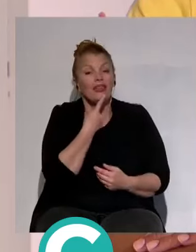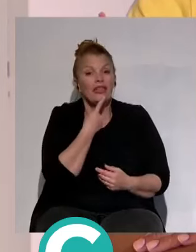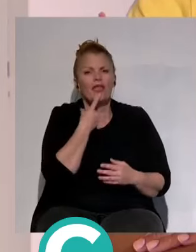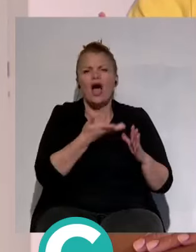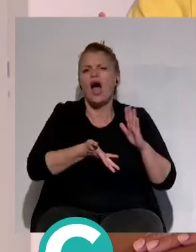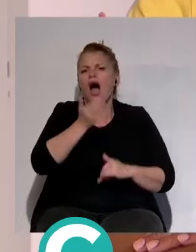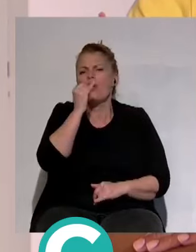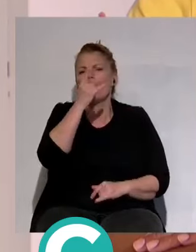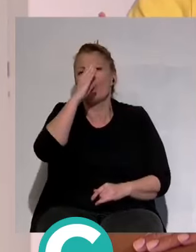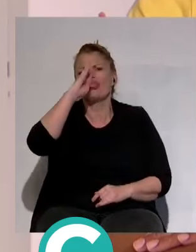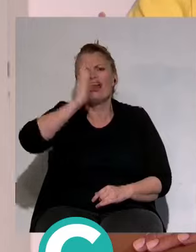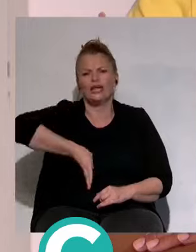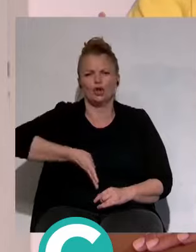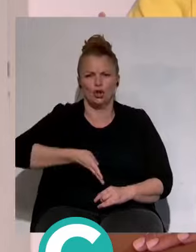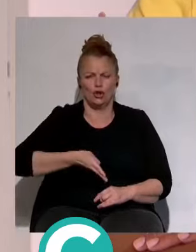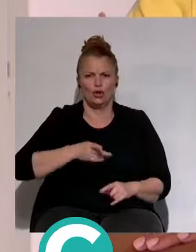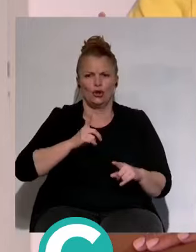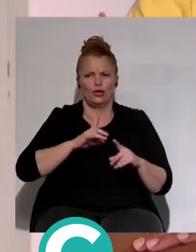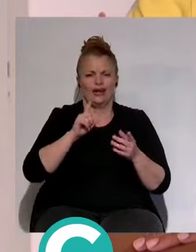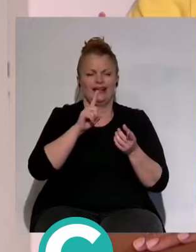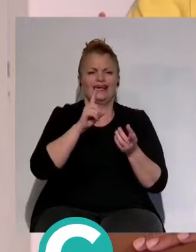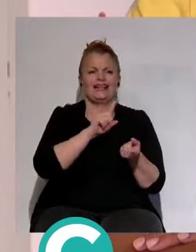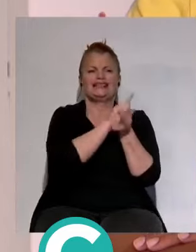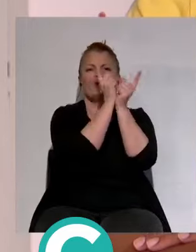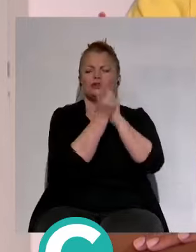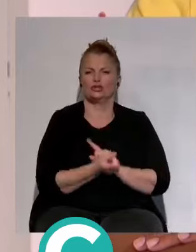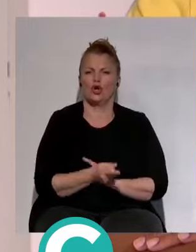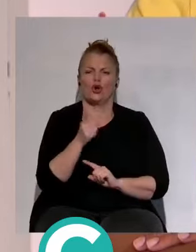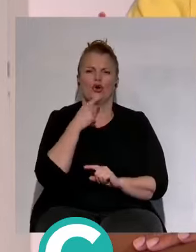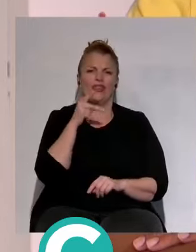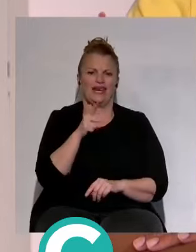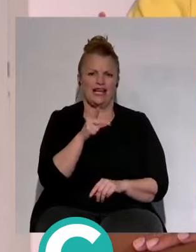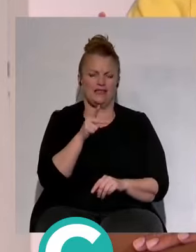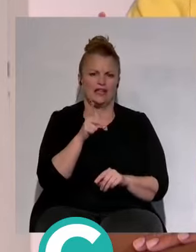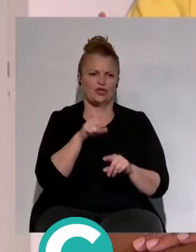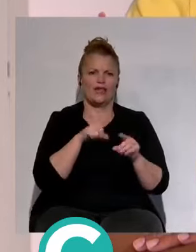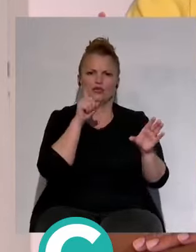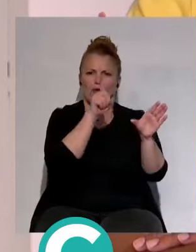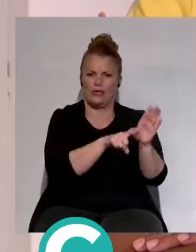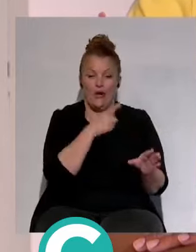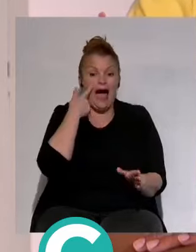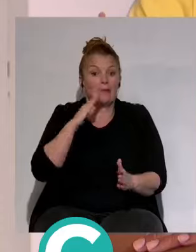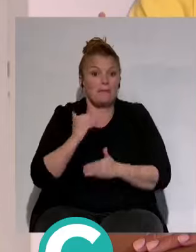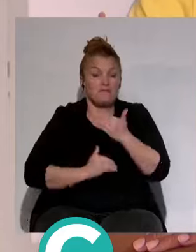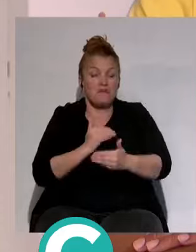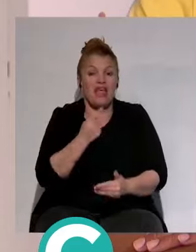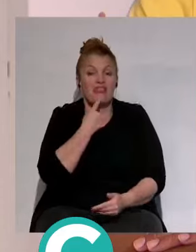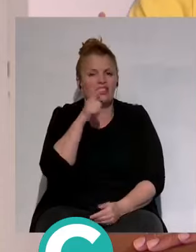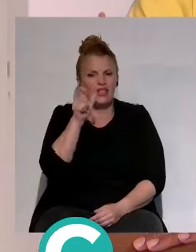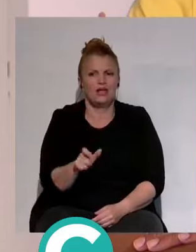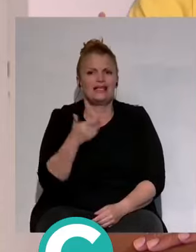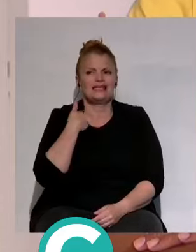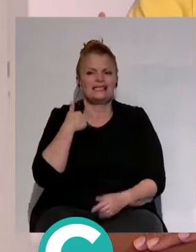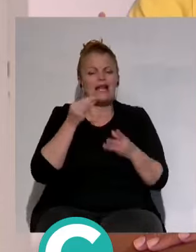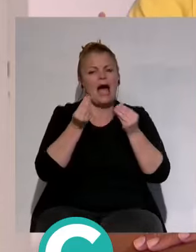hubo un delito en la transmisión de los derechos de suscripción. Veremos eso qué recorrido tiene. Yo cuando él dice, no, se ha